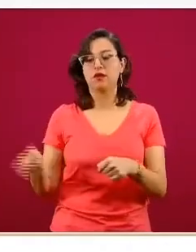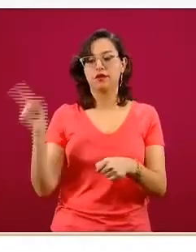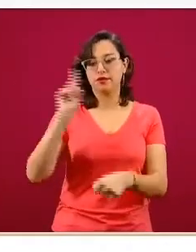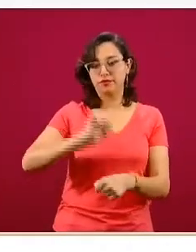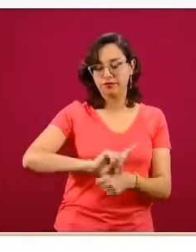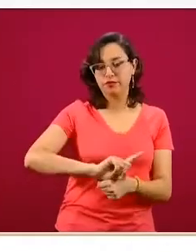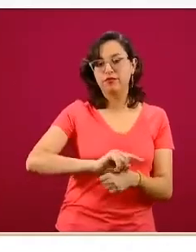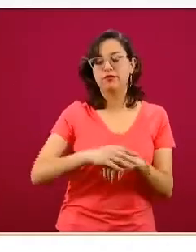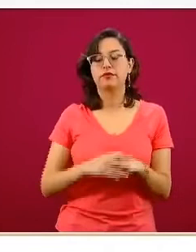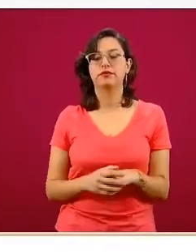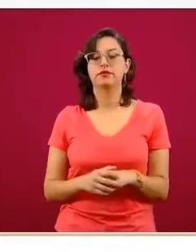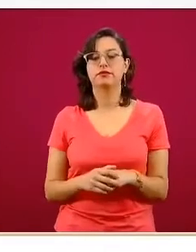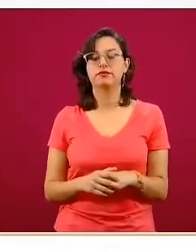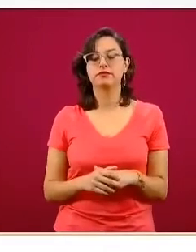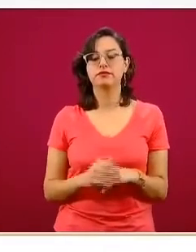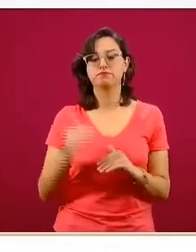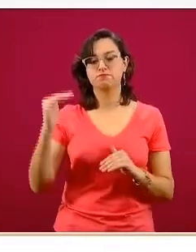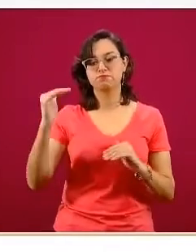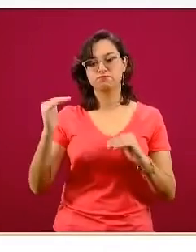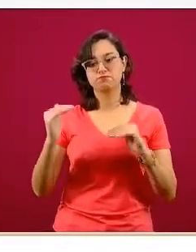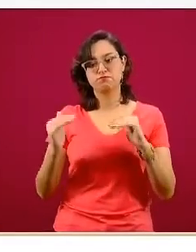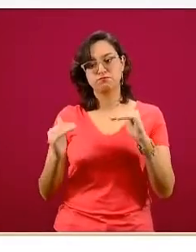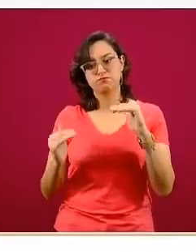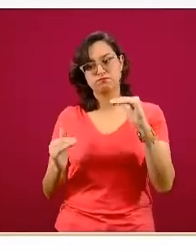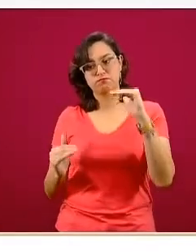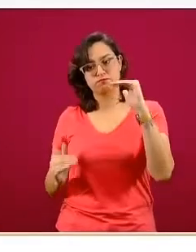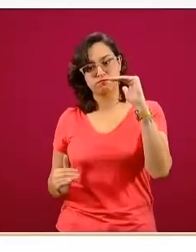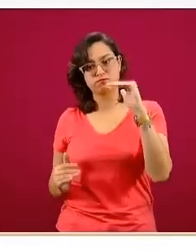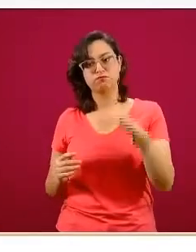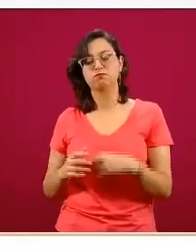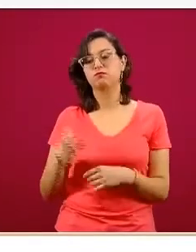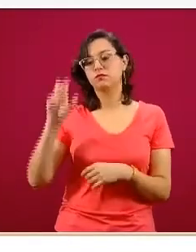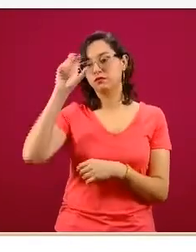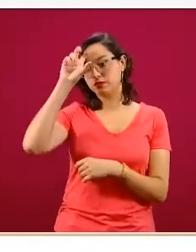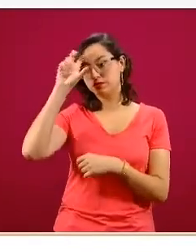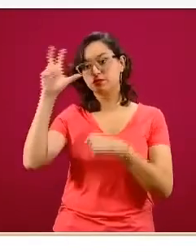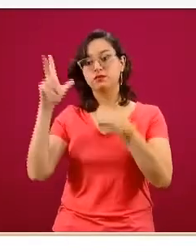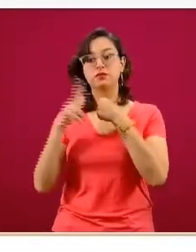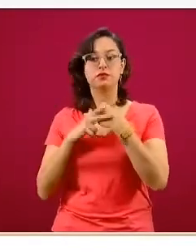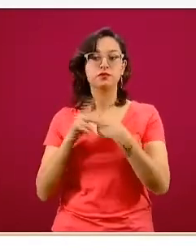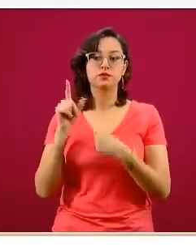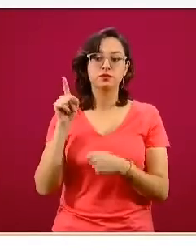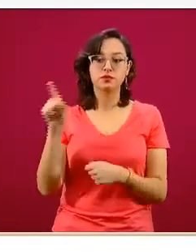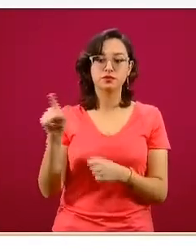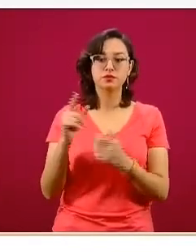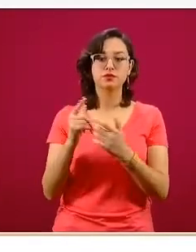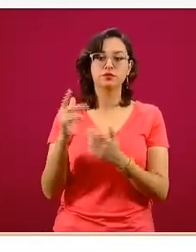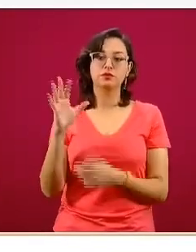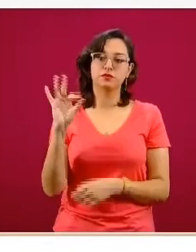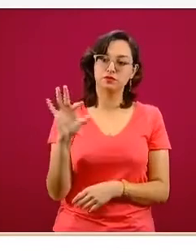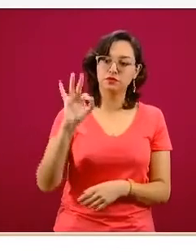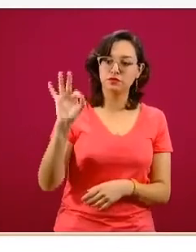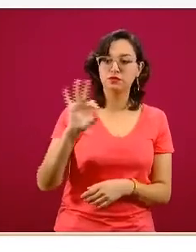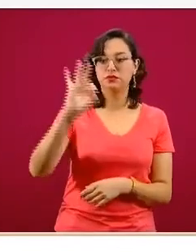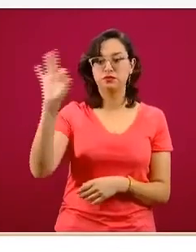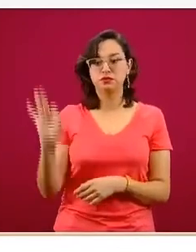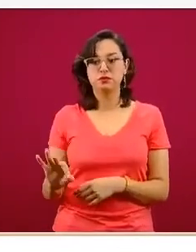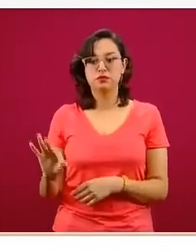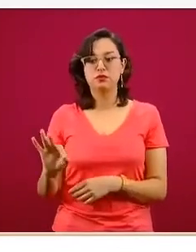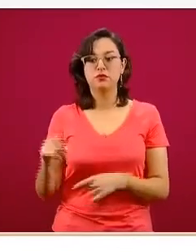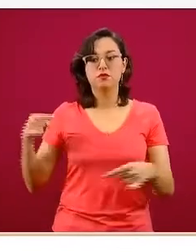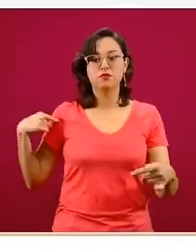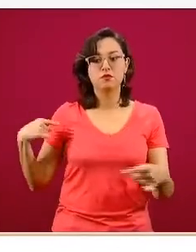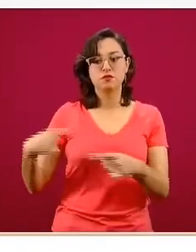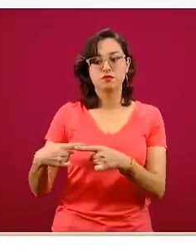que se confirman en la región de las Américas. De hecho, en la región de Europa ya representa prácticamente el 40% solamente